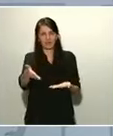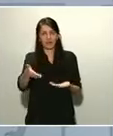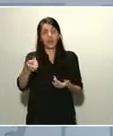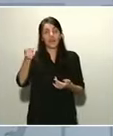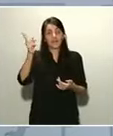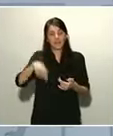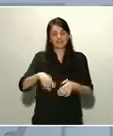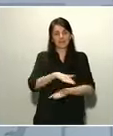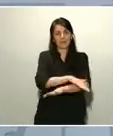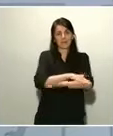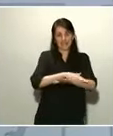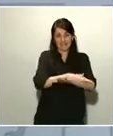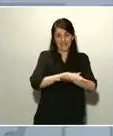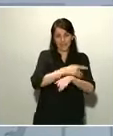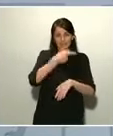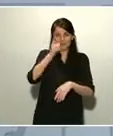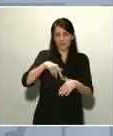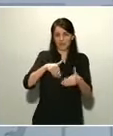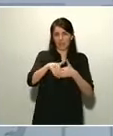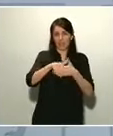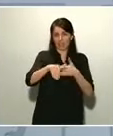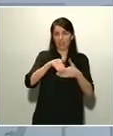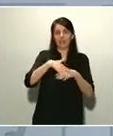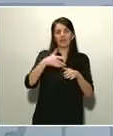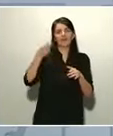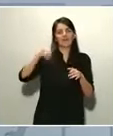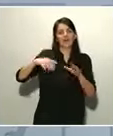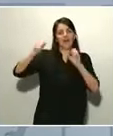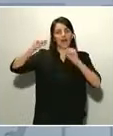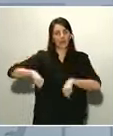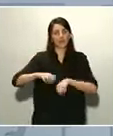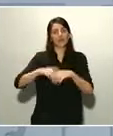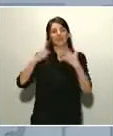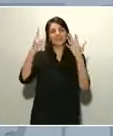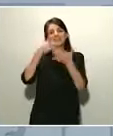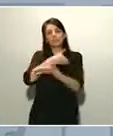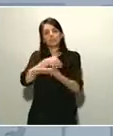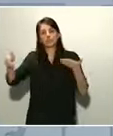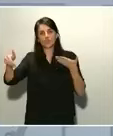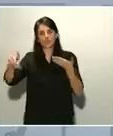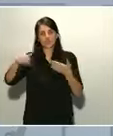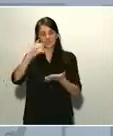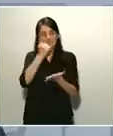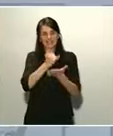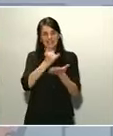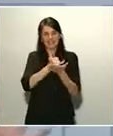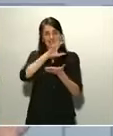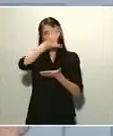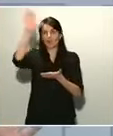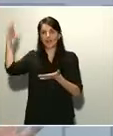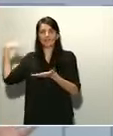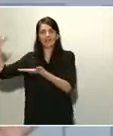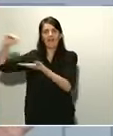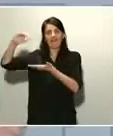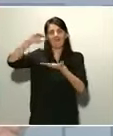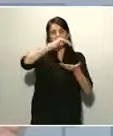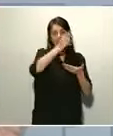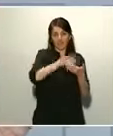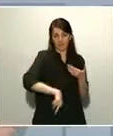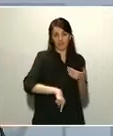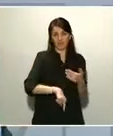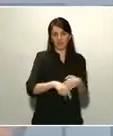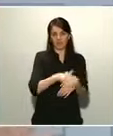6 millones de test rápidos de otros países. Por tanto, es muy importante, uno, las medidas de confinamiento,